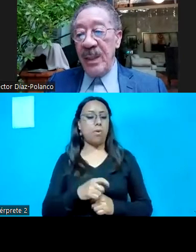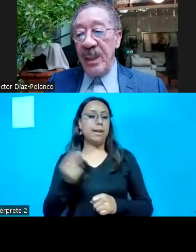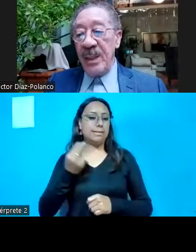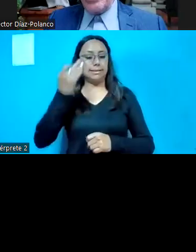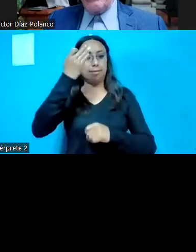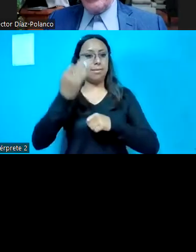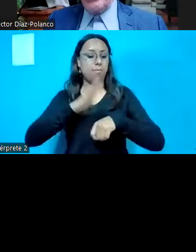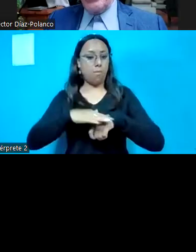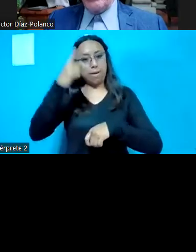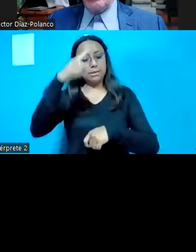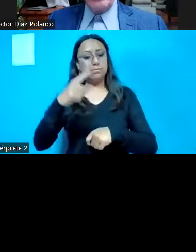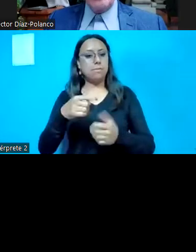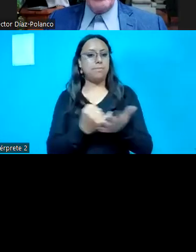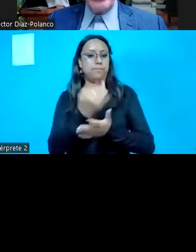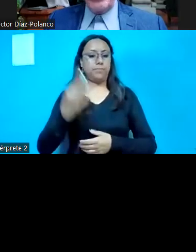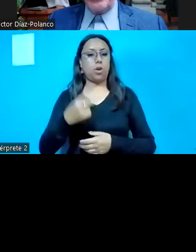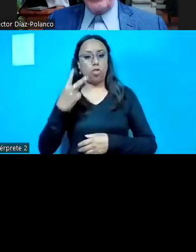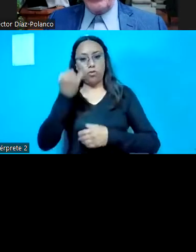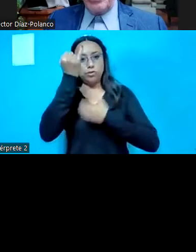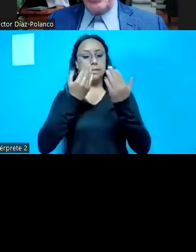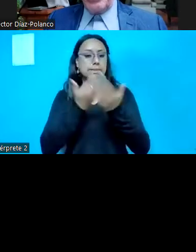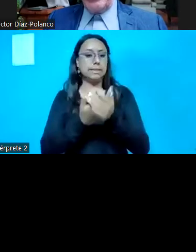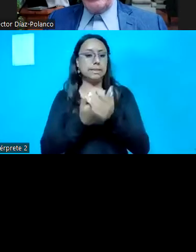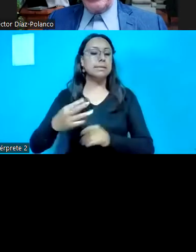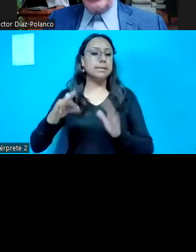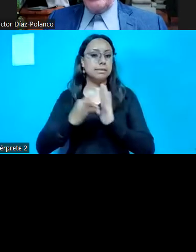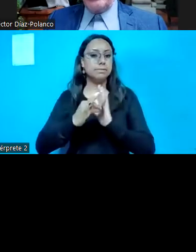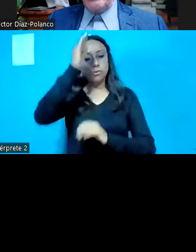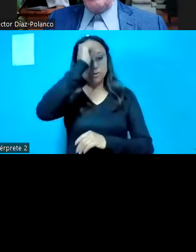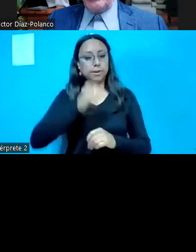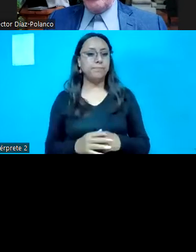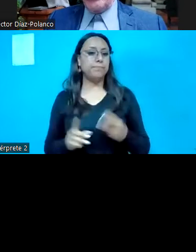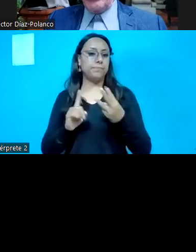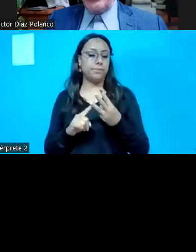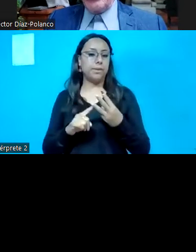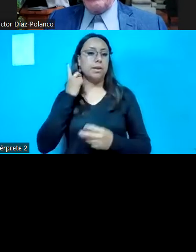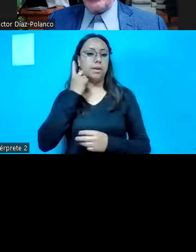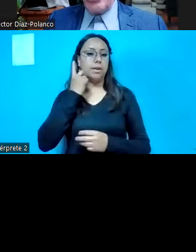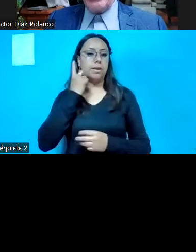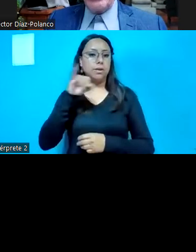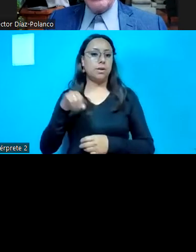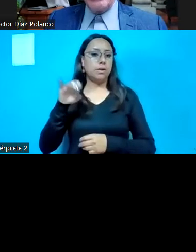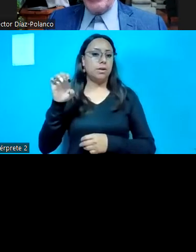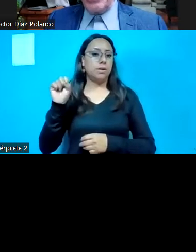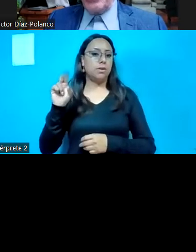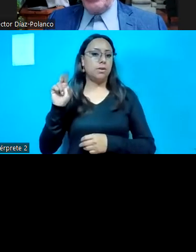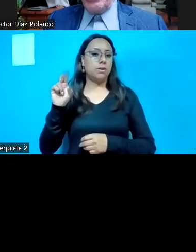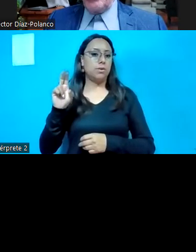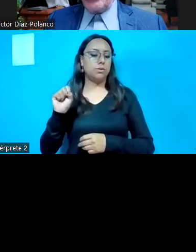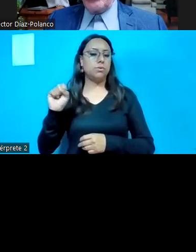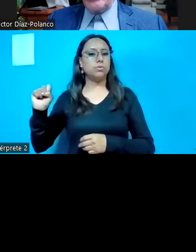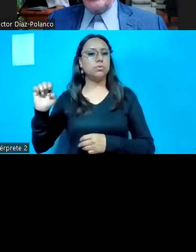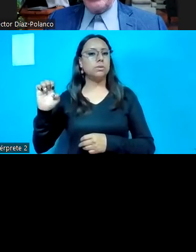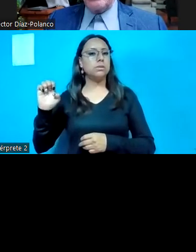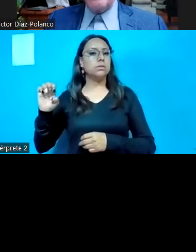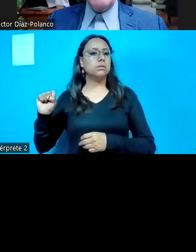iniciativas y tres puntos de acuerdo. El tercero del diputado Jesús César Suárez, mediante el